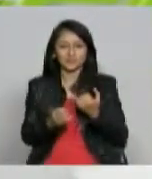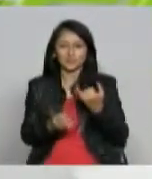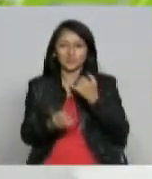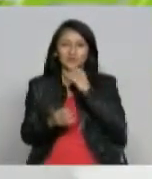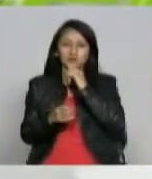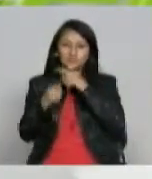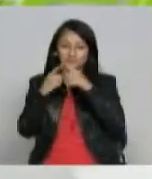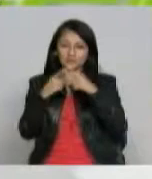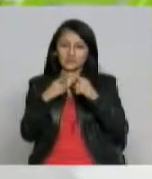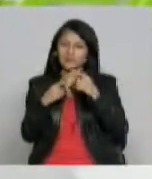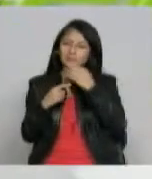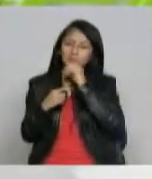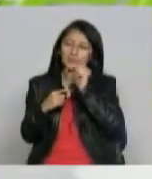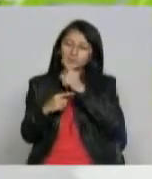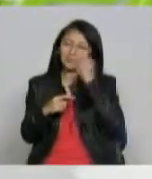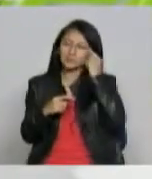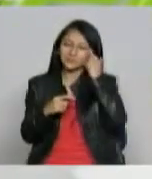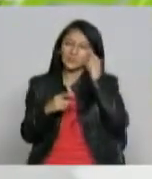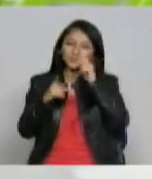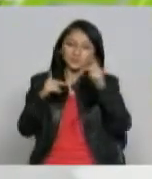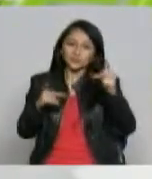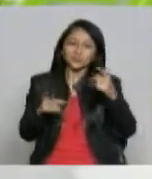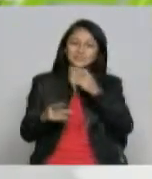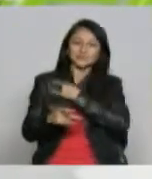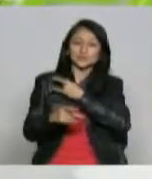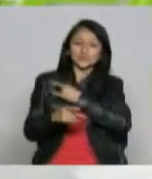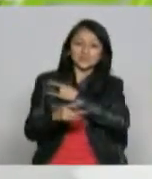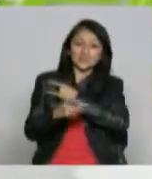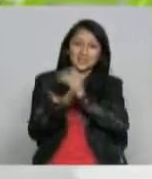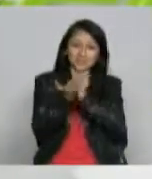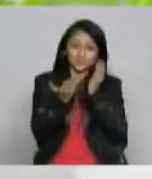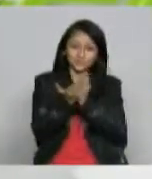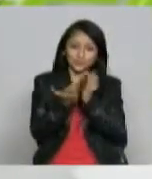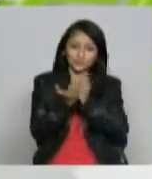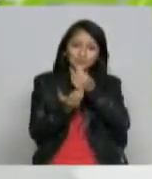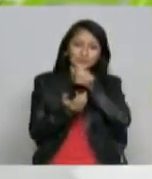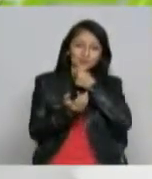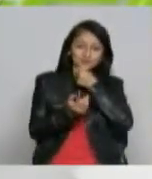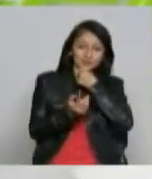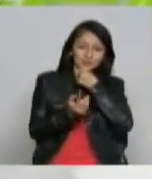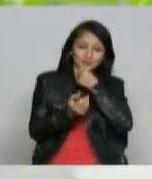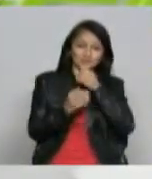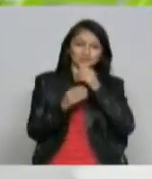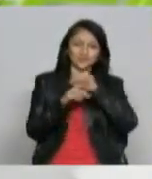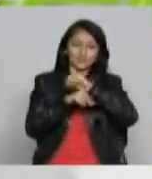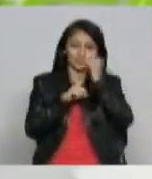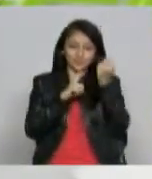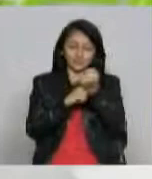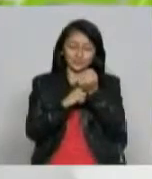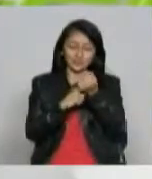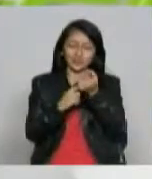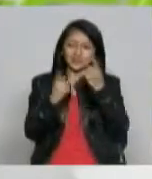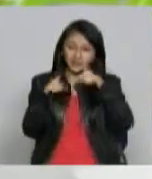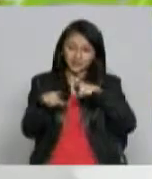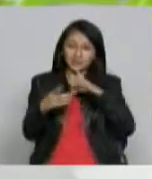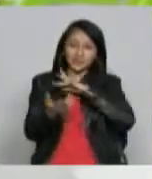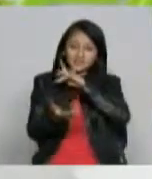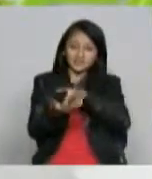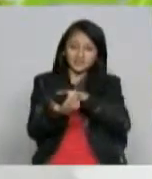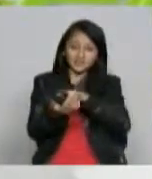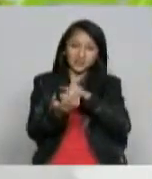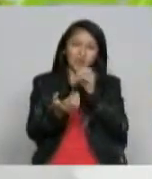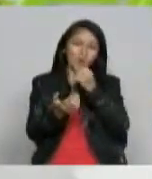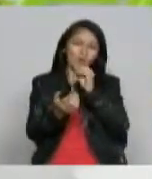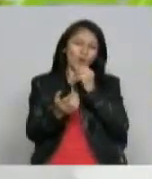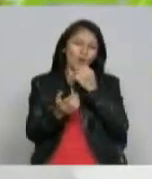prensa se tiene pensado también que los estudiantes que están haciendo carrera de comunicación social y periodista también puedan asistir al programa o es